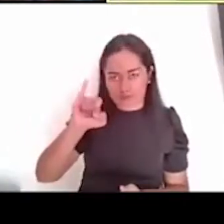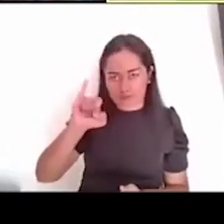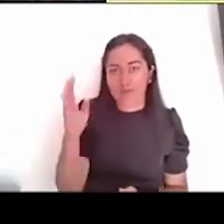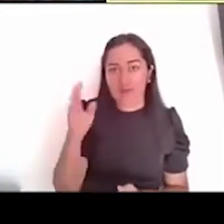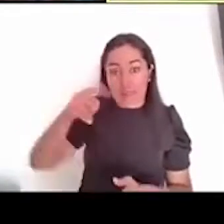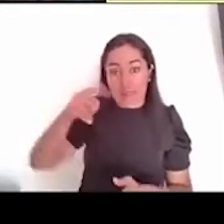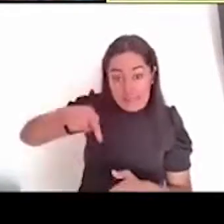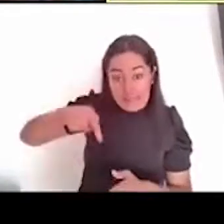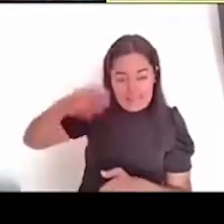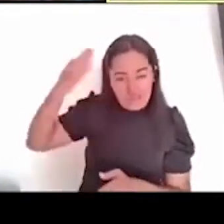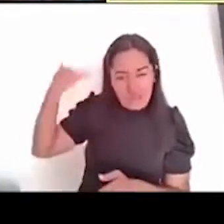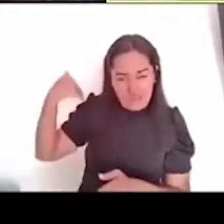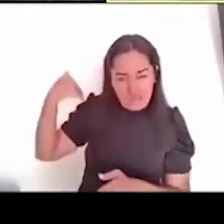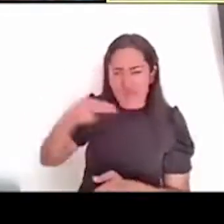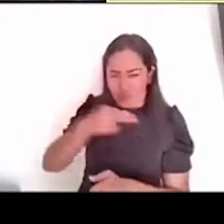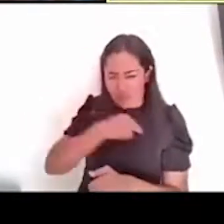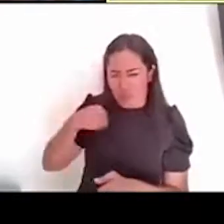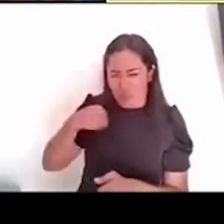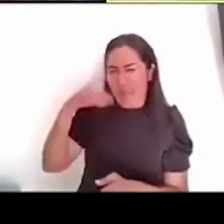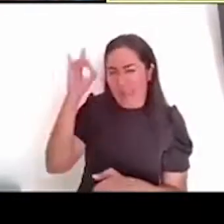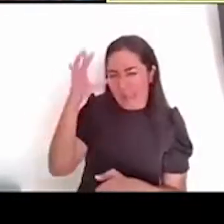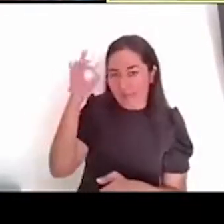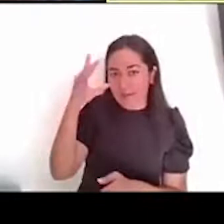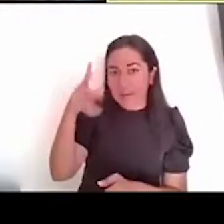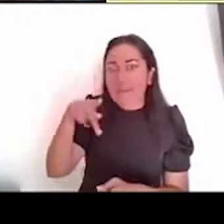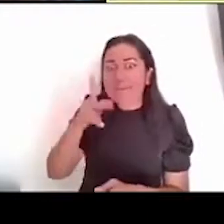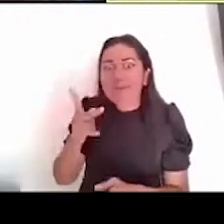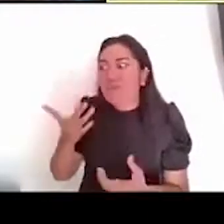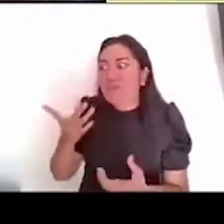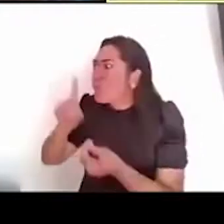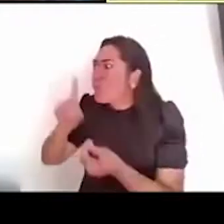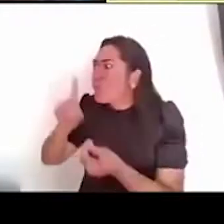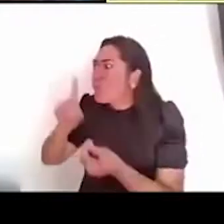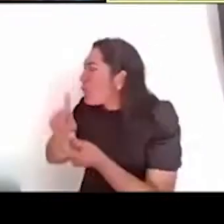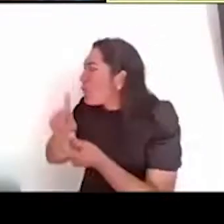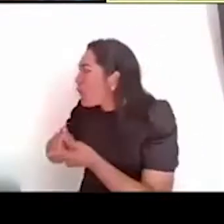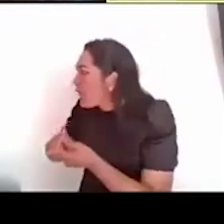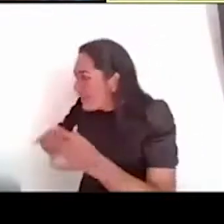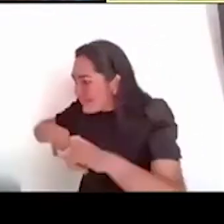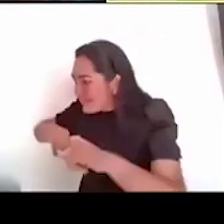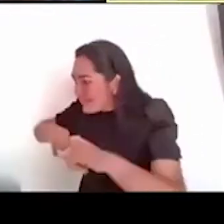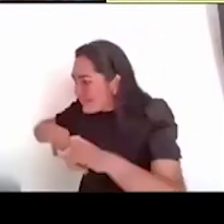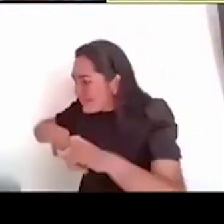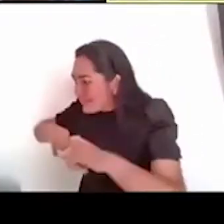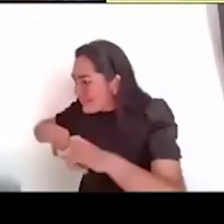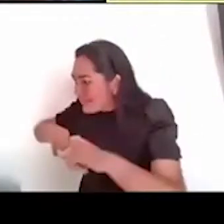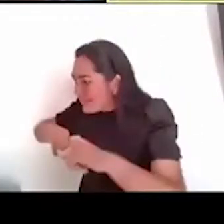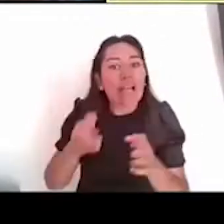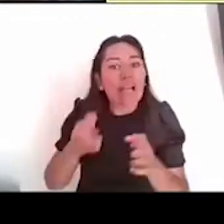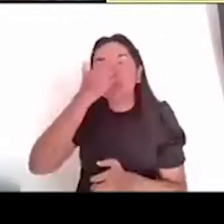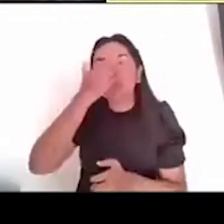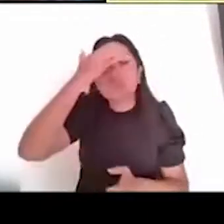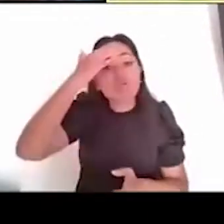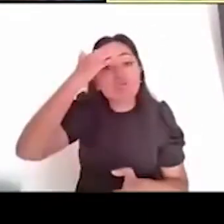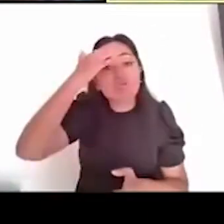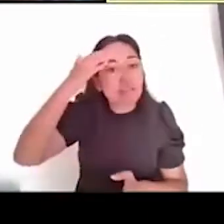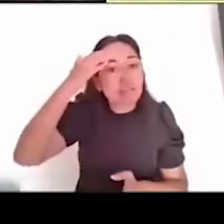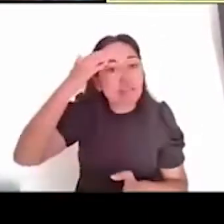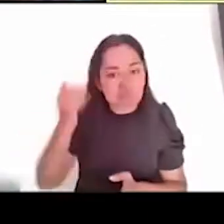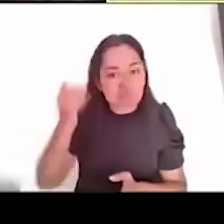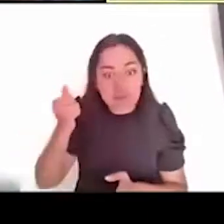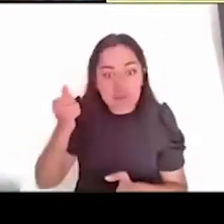de la manera correcta la ubicación espacial, ¿no? Entonces, es muy interesante porque hoy lo que tenemos